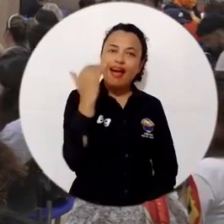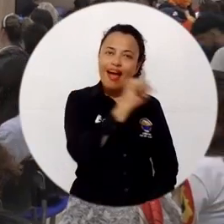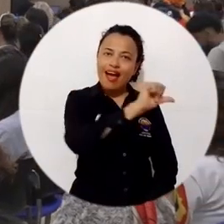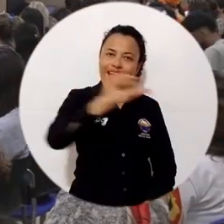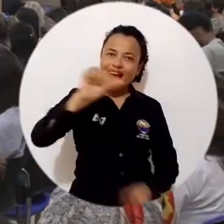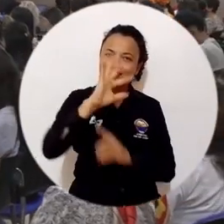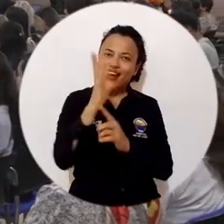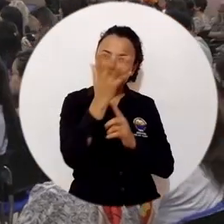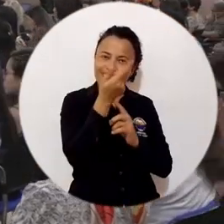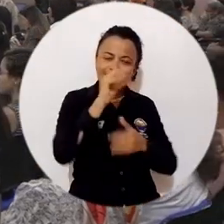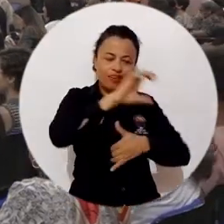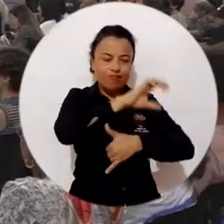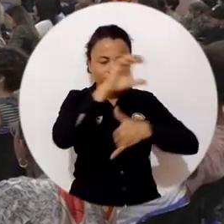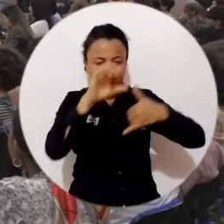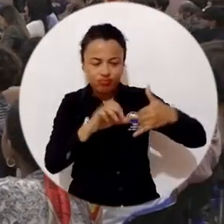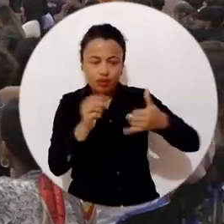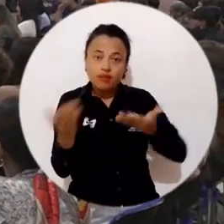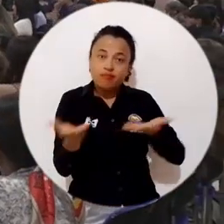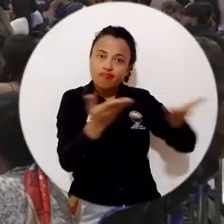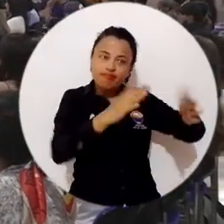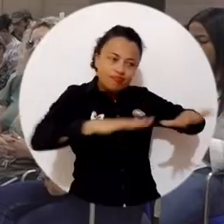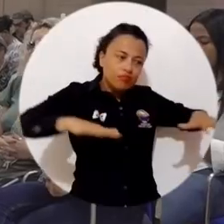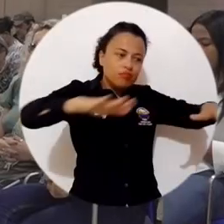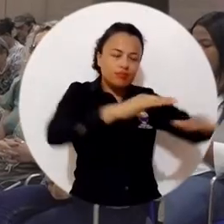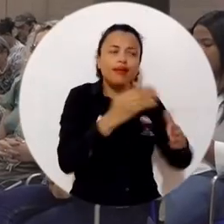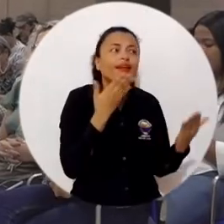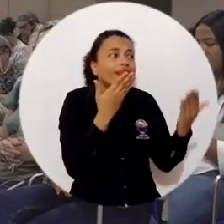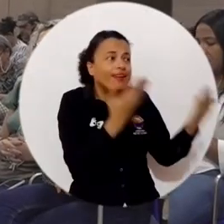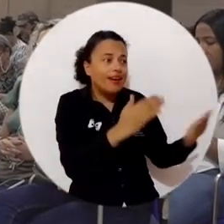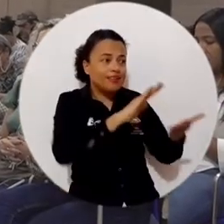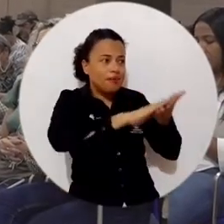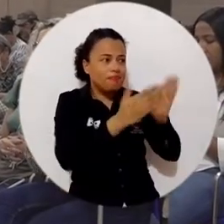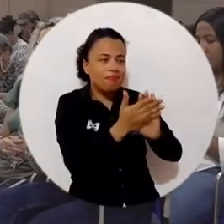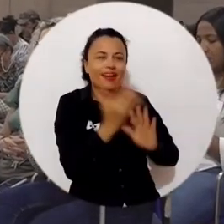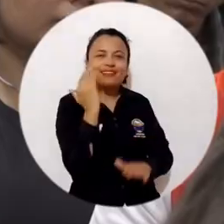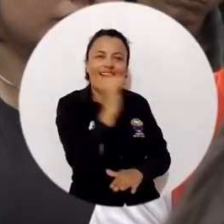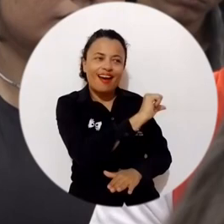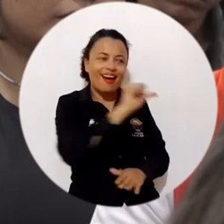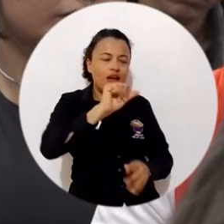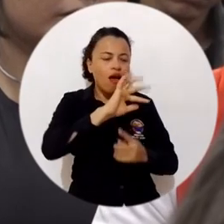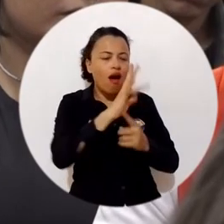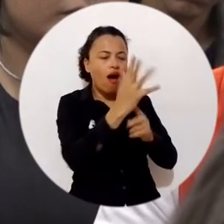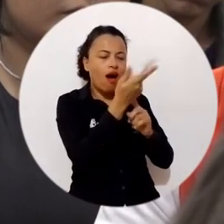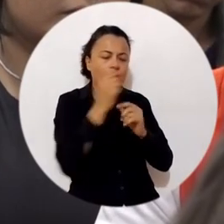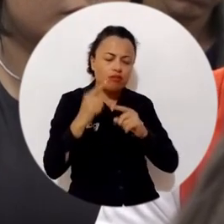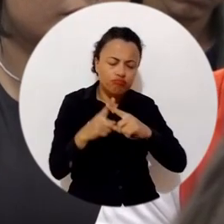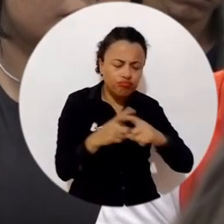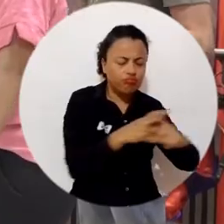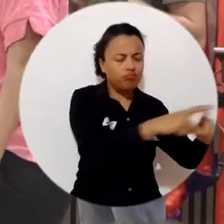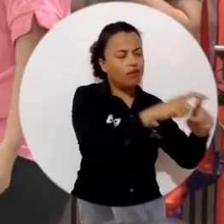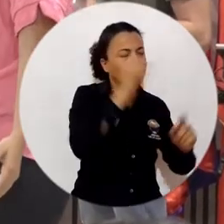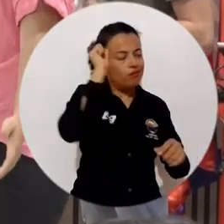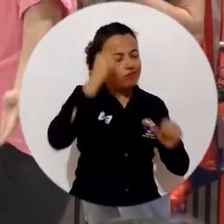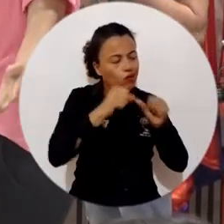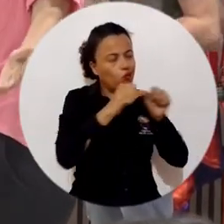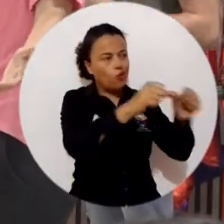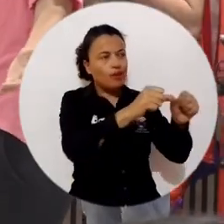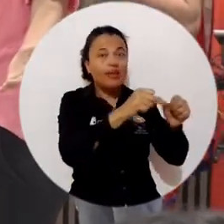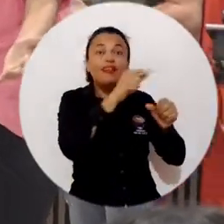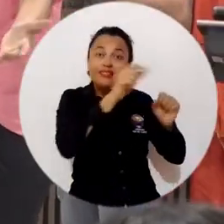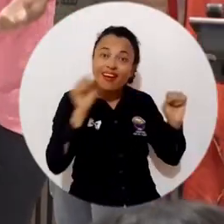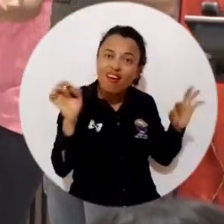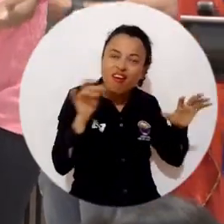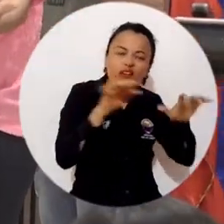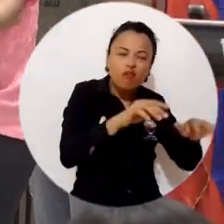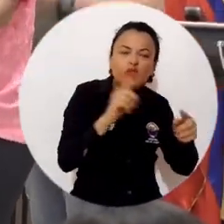Las mujeres artistas del Caribe colombiano tendrán su espacio gracias a Paz en Femenino, el arte de bordar memorias, un evento que